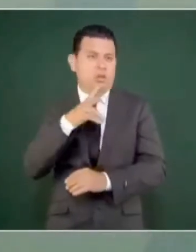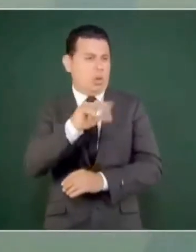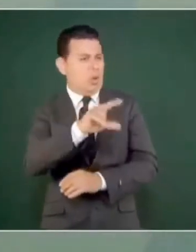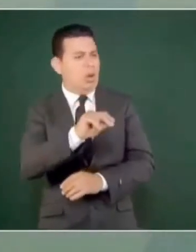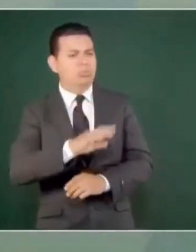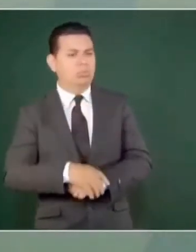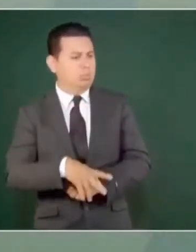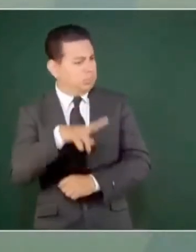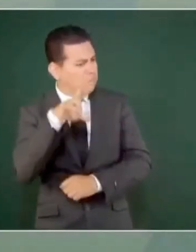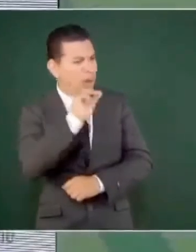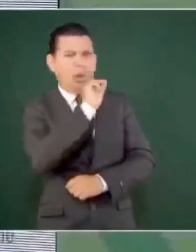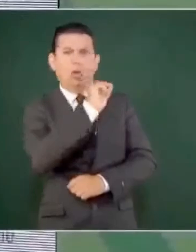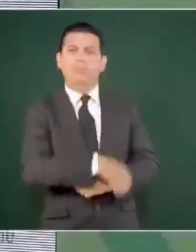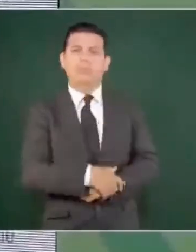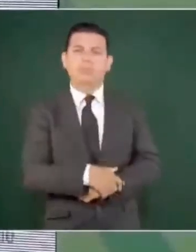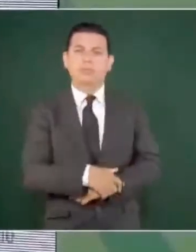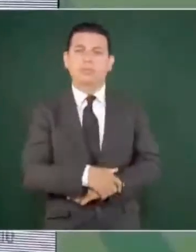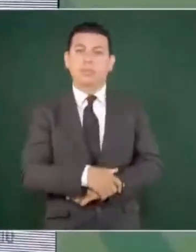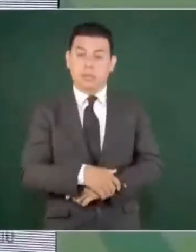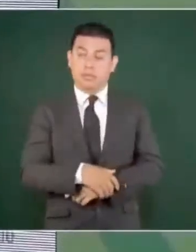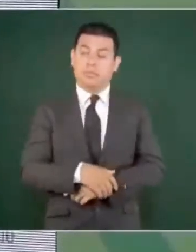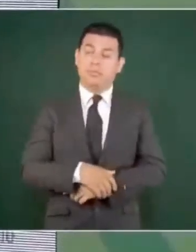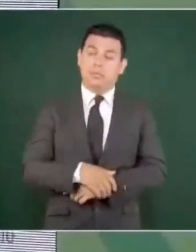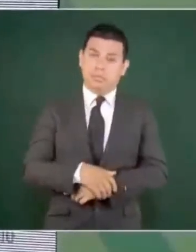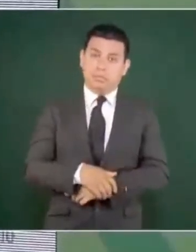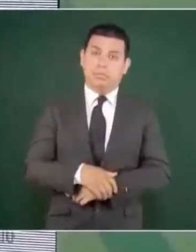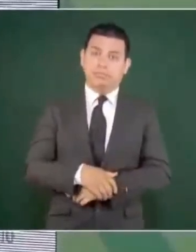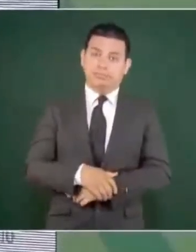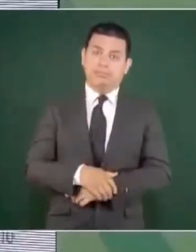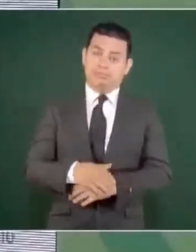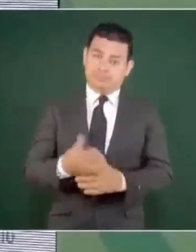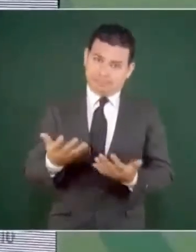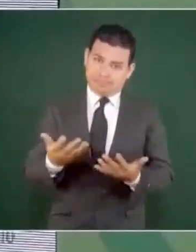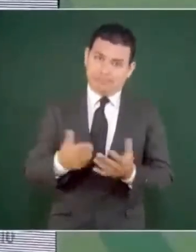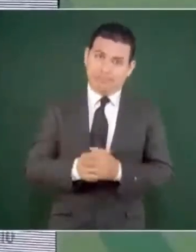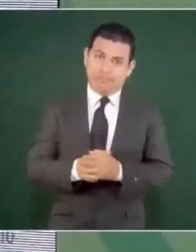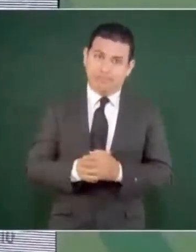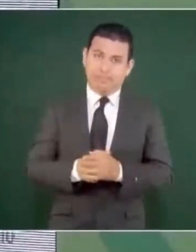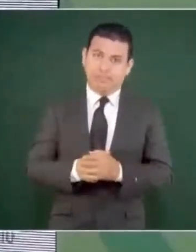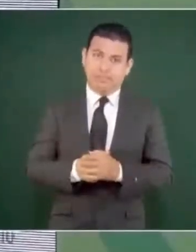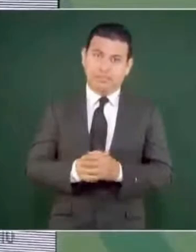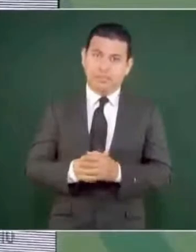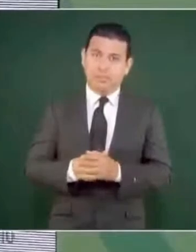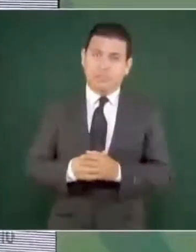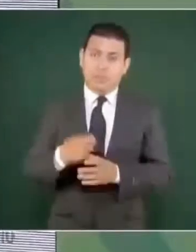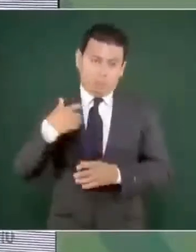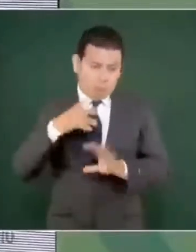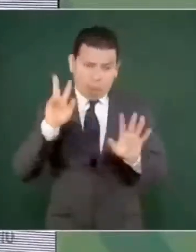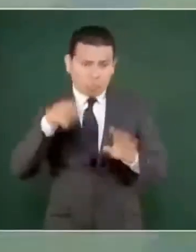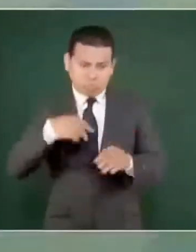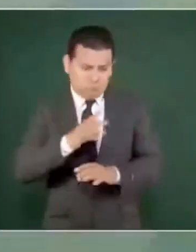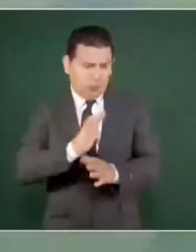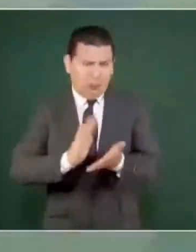sostiene que no debe nada.